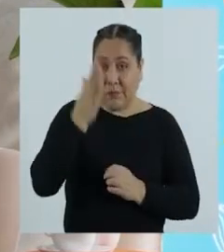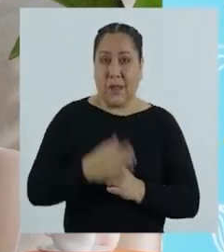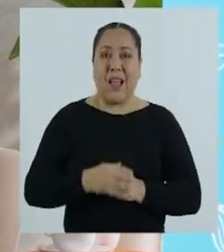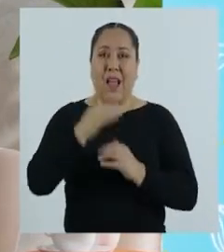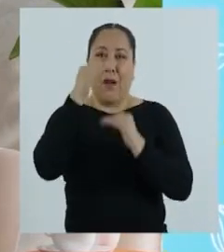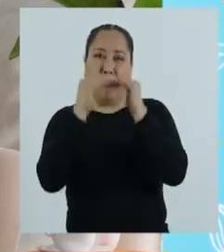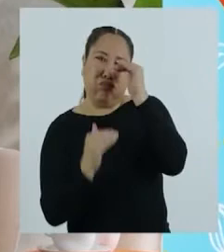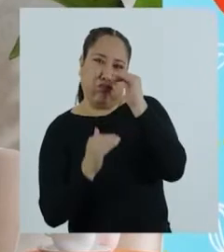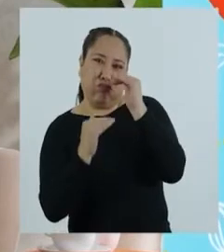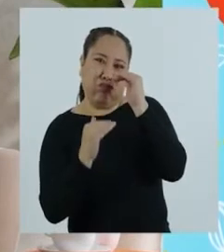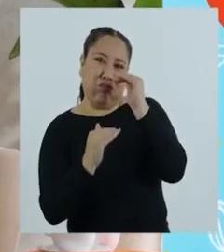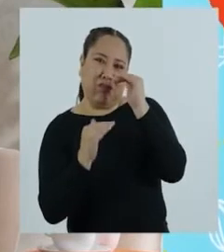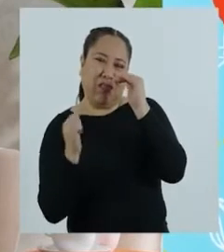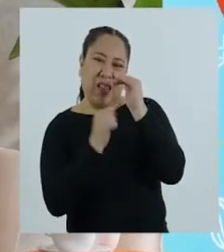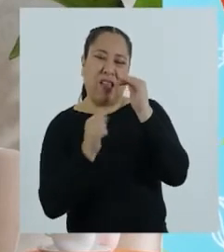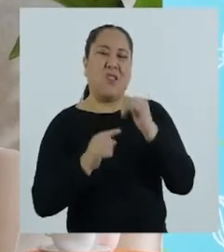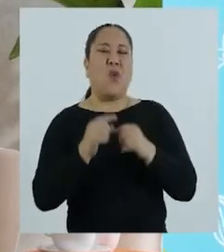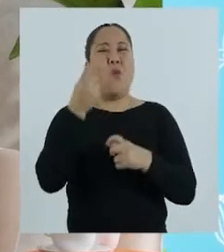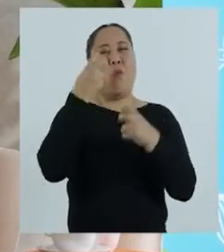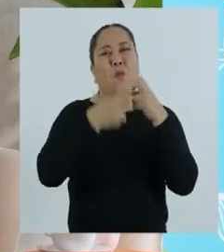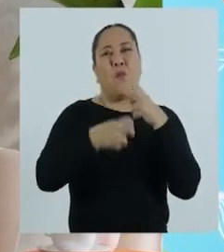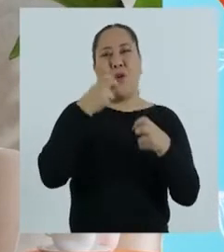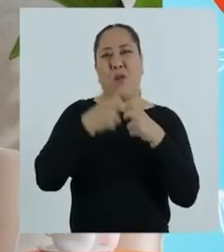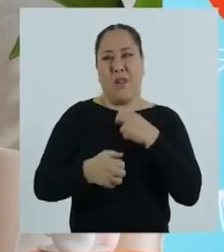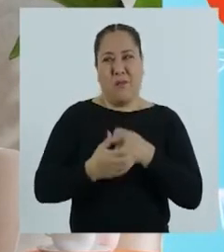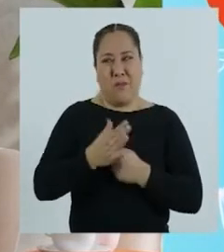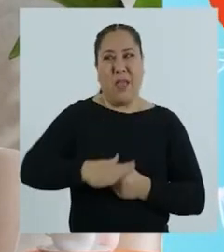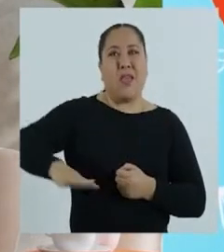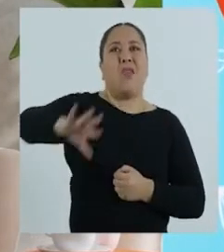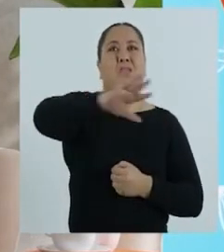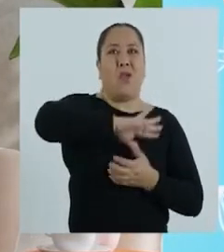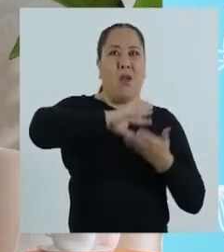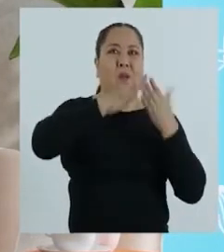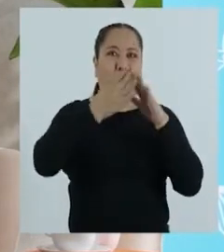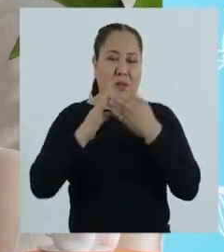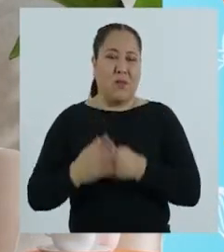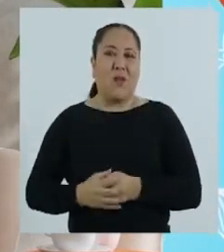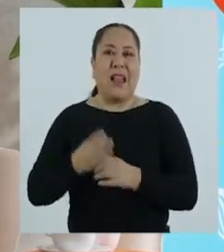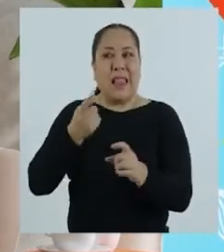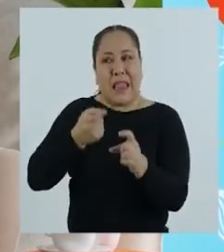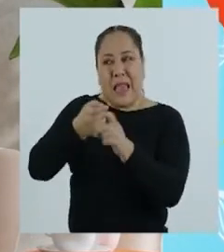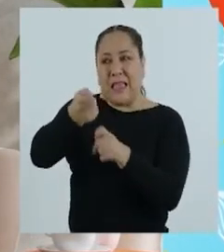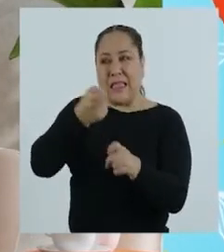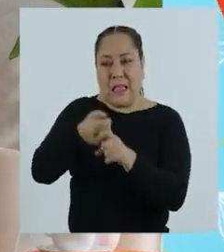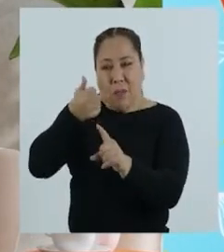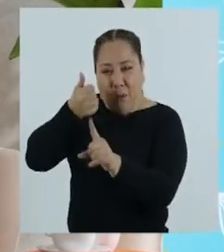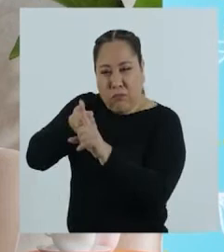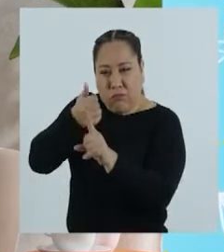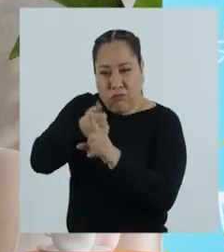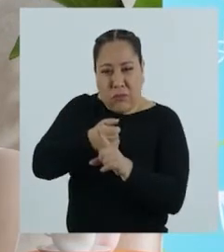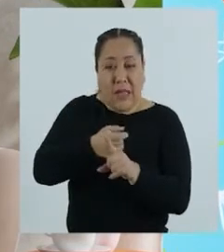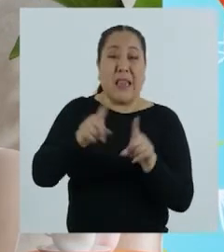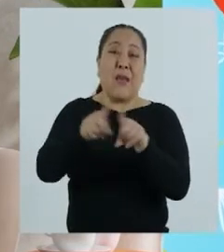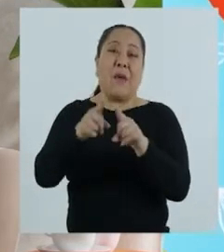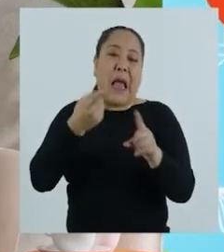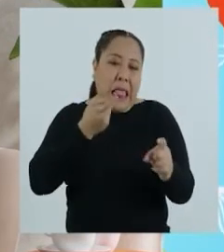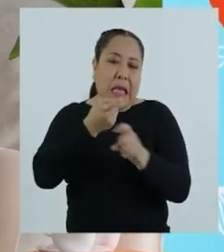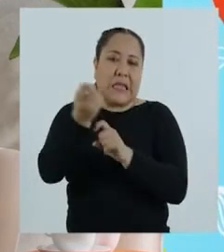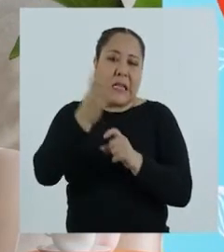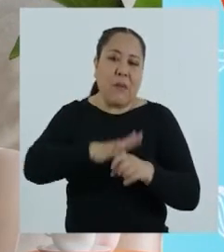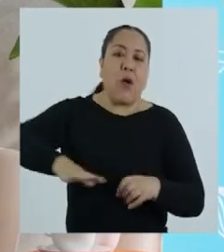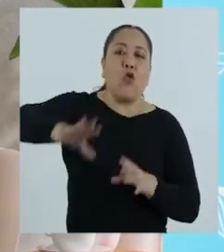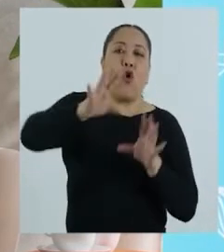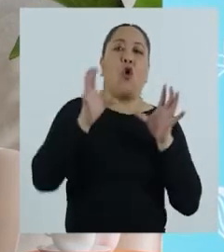resaltar que esta desigualdad es un problema público, ya que afecta de manera individual